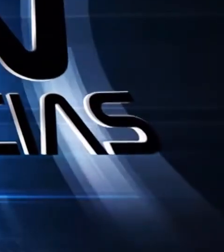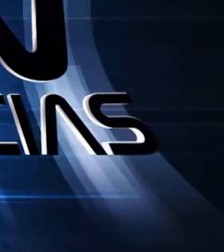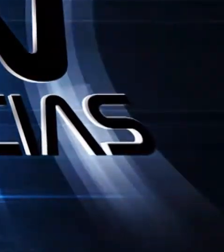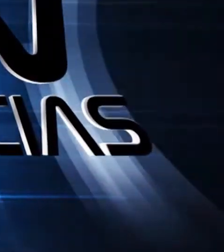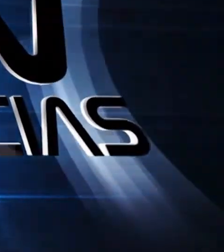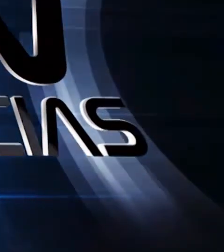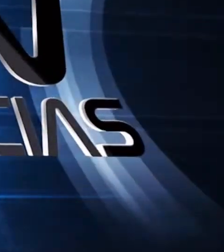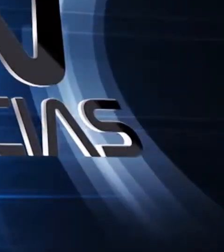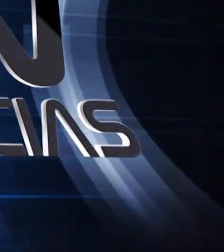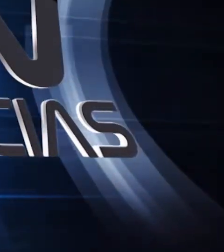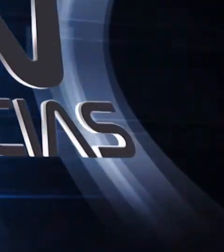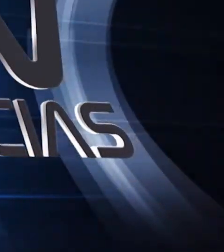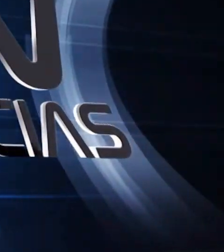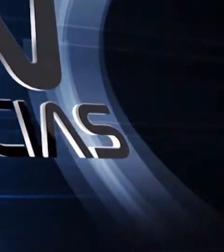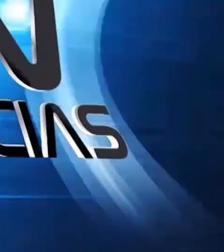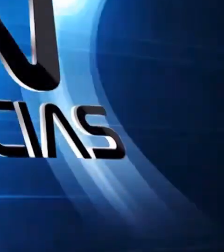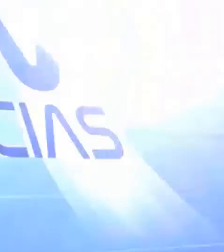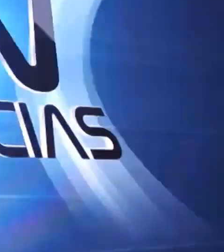Gracias por ver el video.